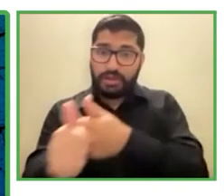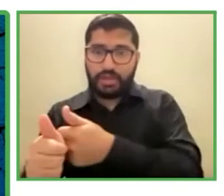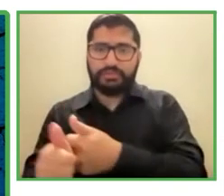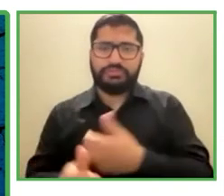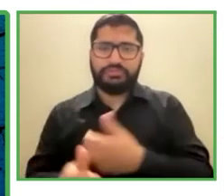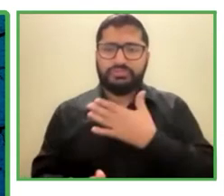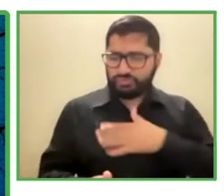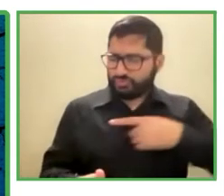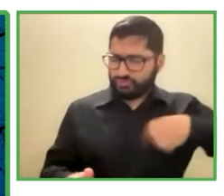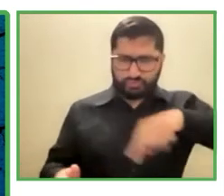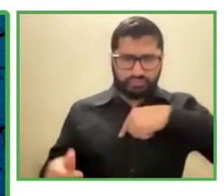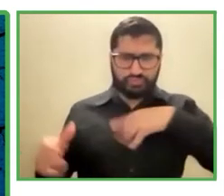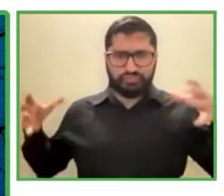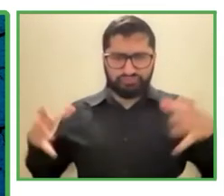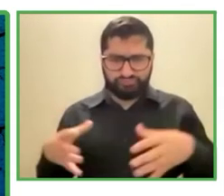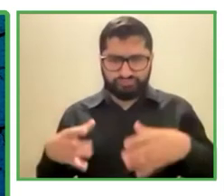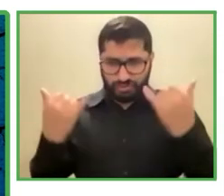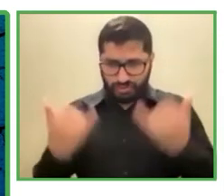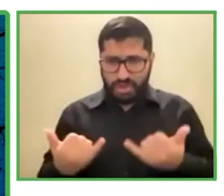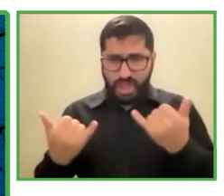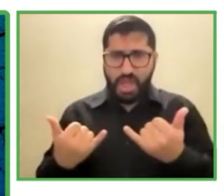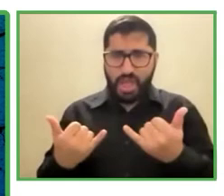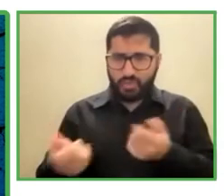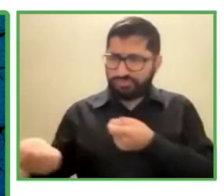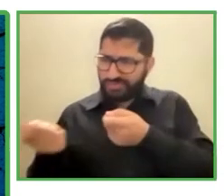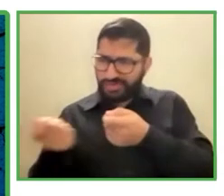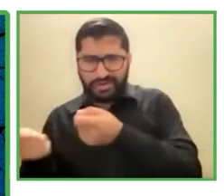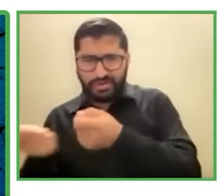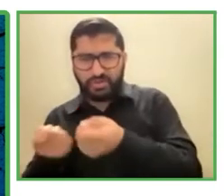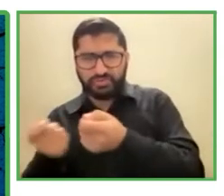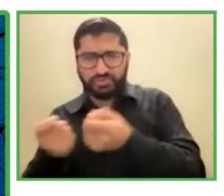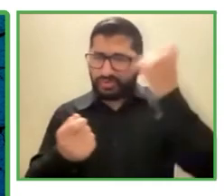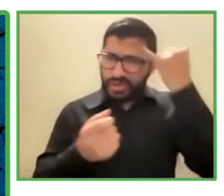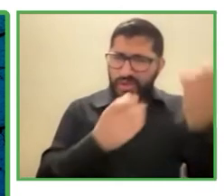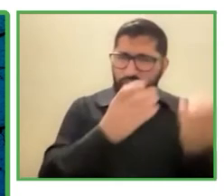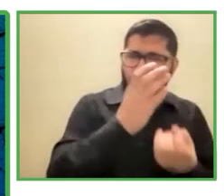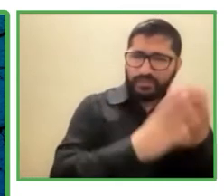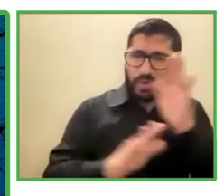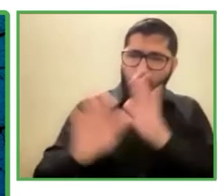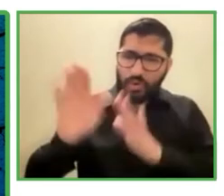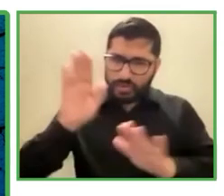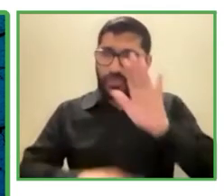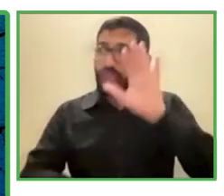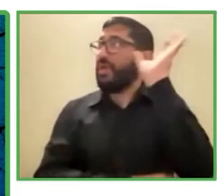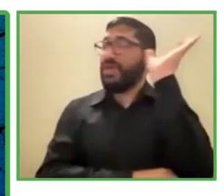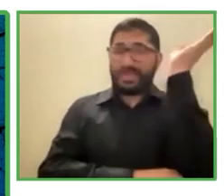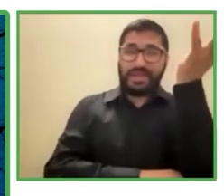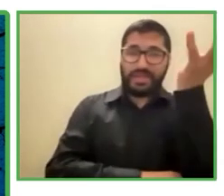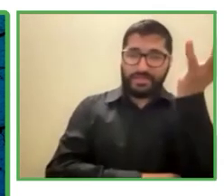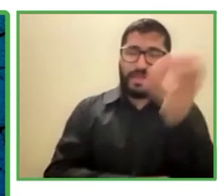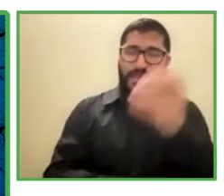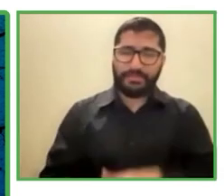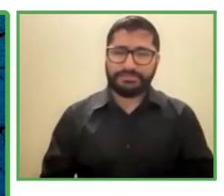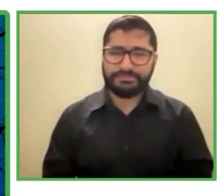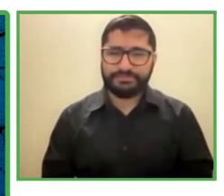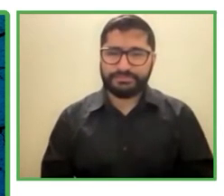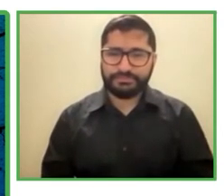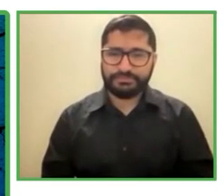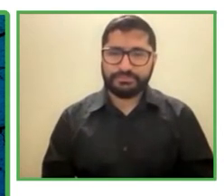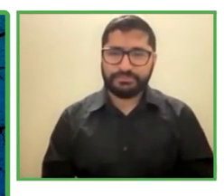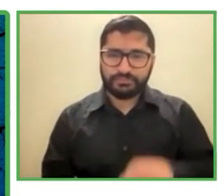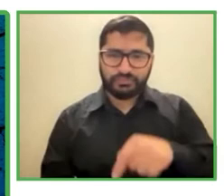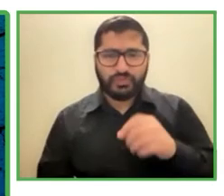innovador proteger nuestro medio ambiente como lo decíamos con un producto con un producto que le permite lavar autos sin usar